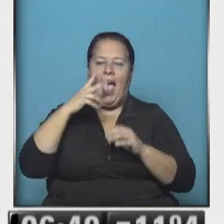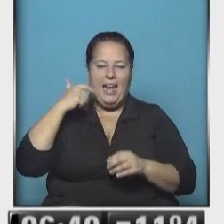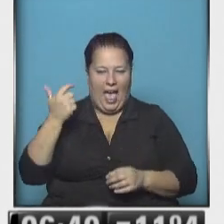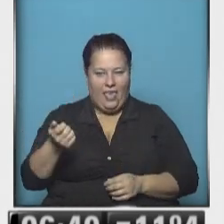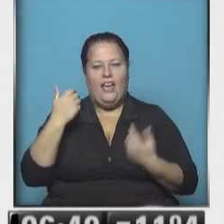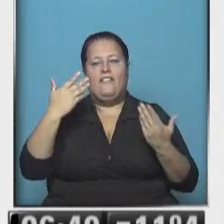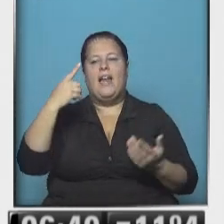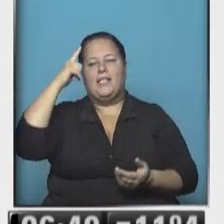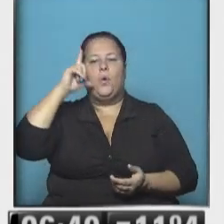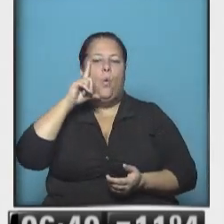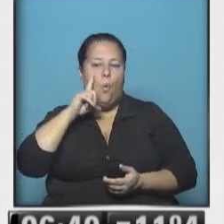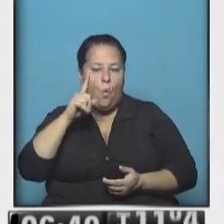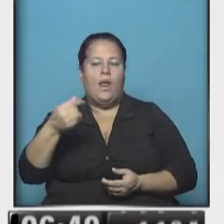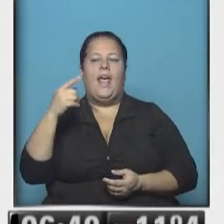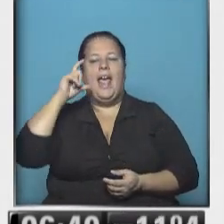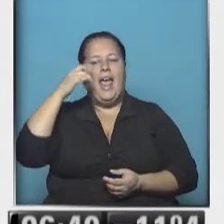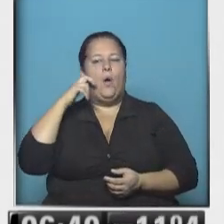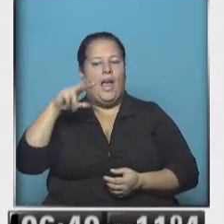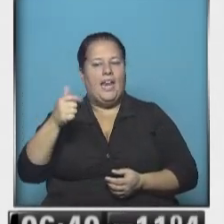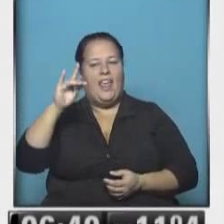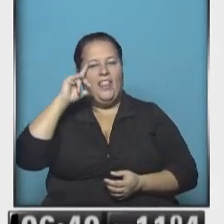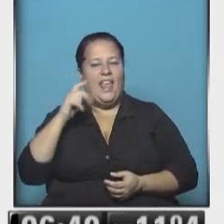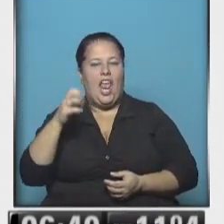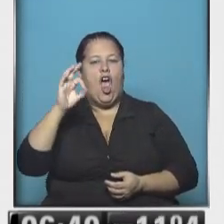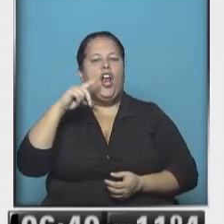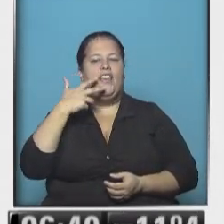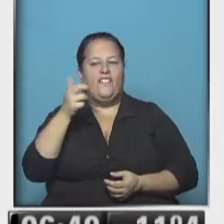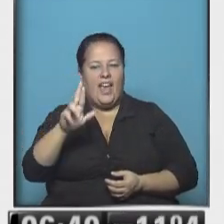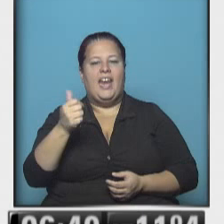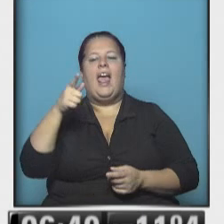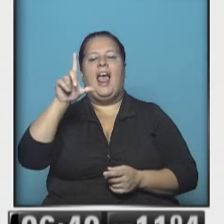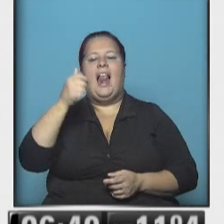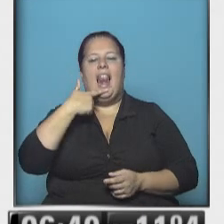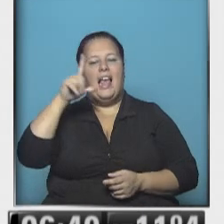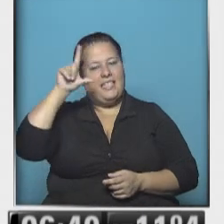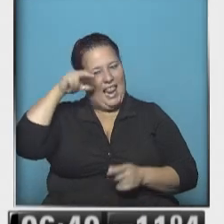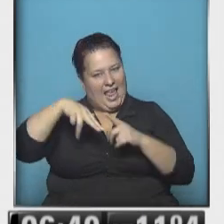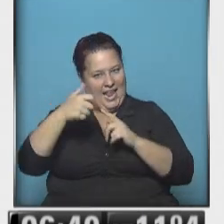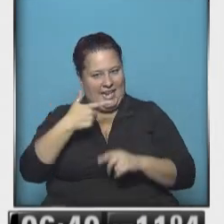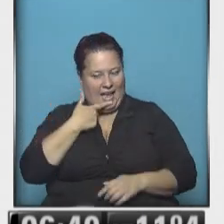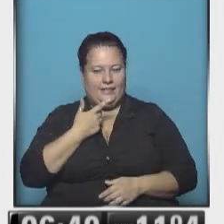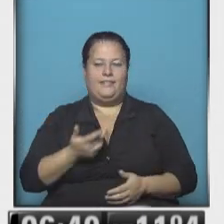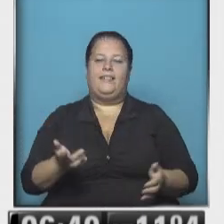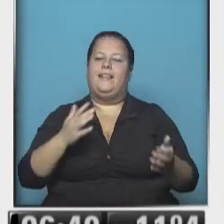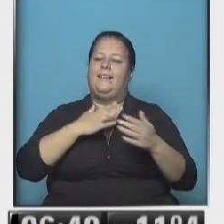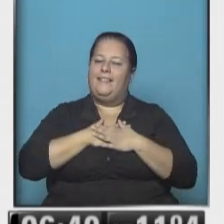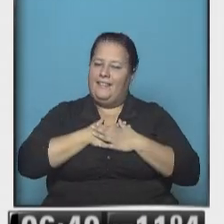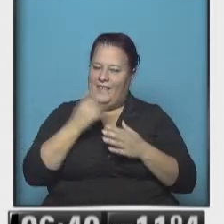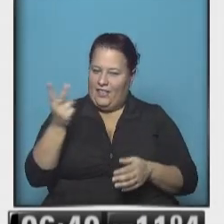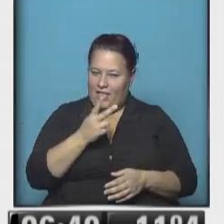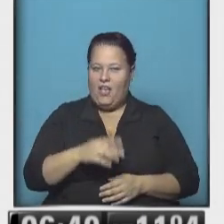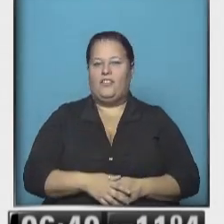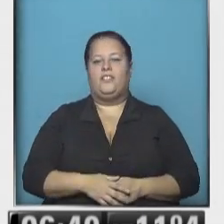Nadia, feliz mes de julio. Te desean Eugenia y Delia Olivera desde Las Leñas. Queridísimas Olivera,